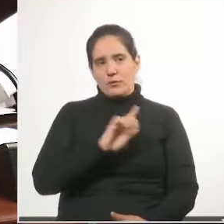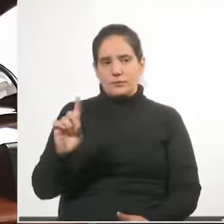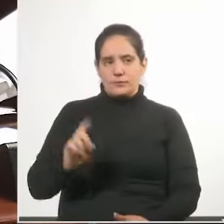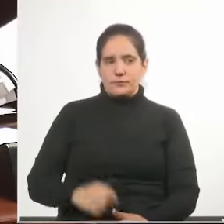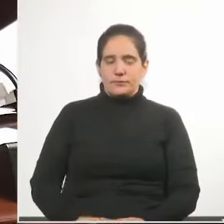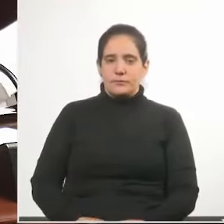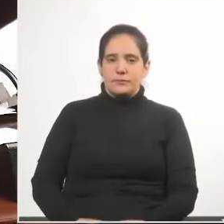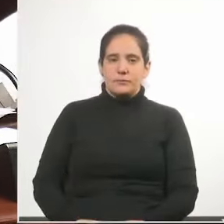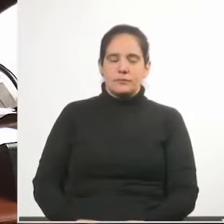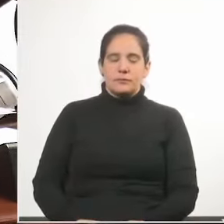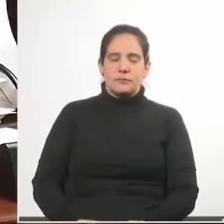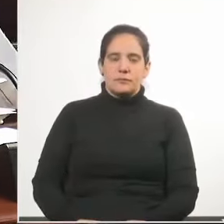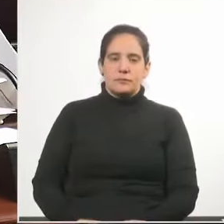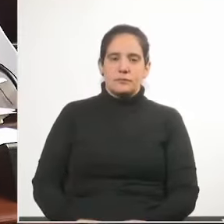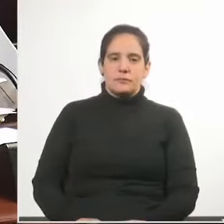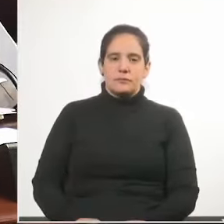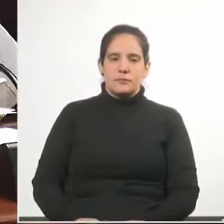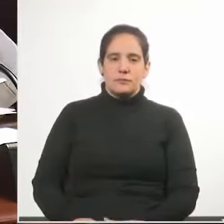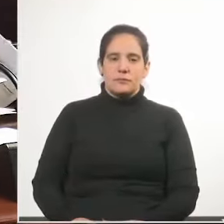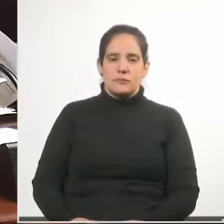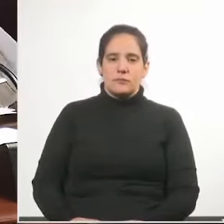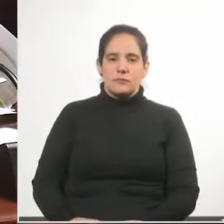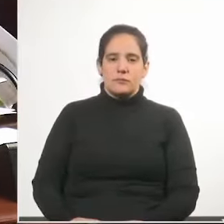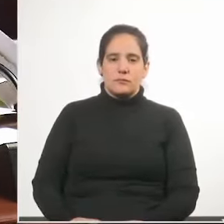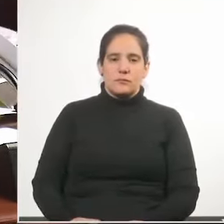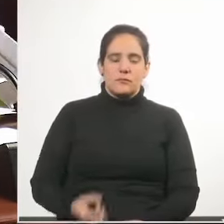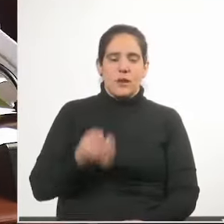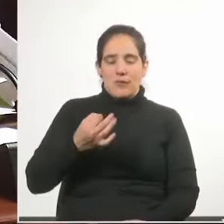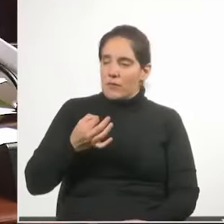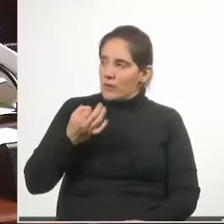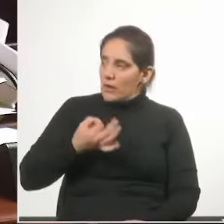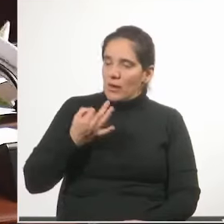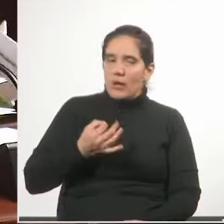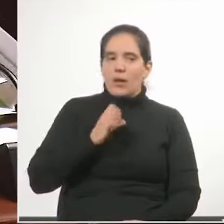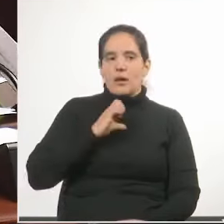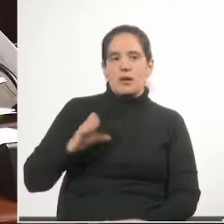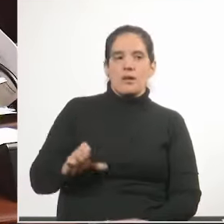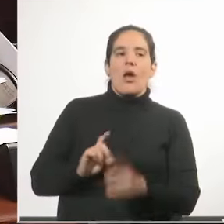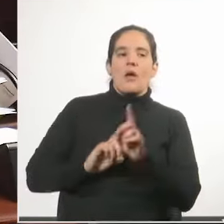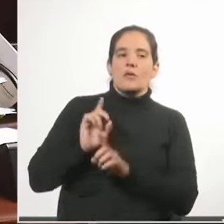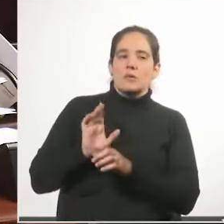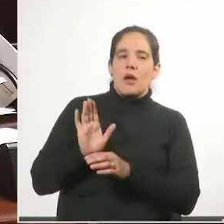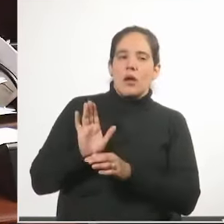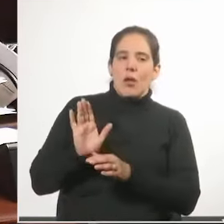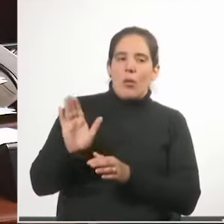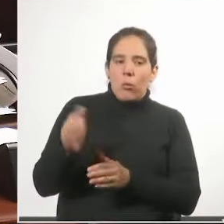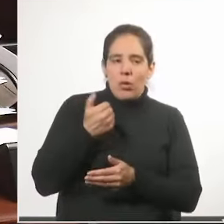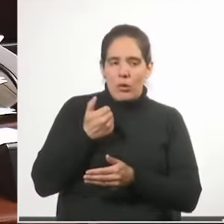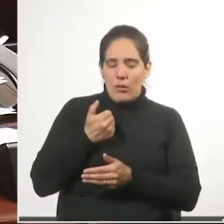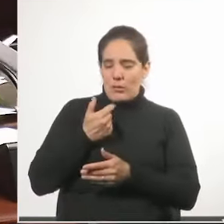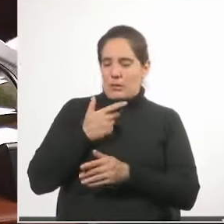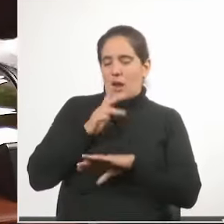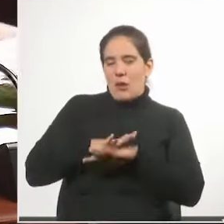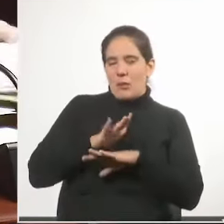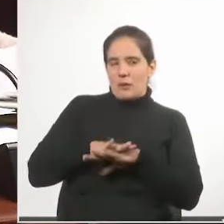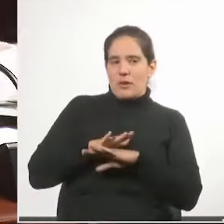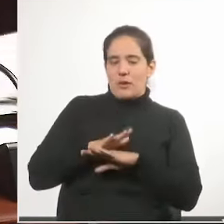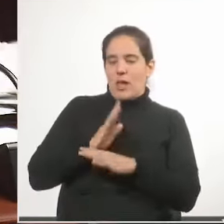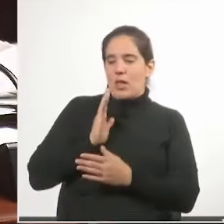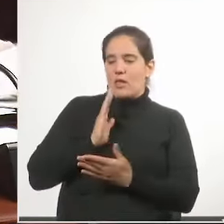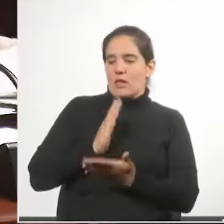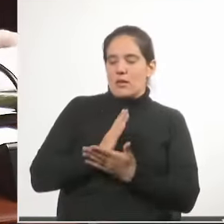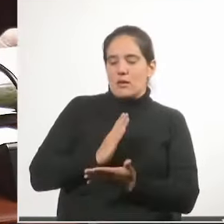Es cierto que en los hechos el Estado muchas veces ha usurpado esta facultad de los padres